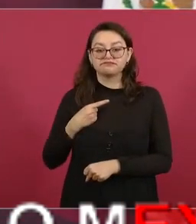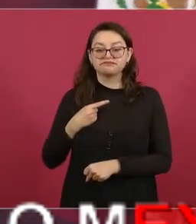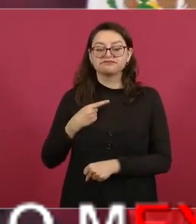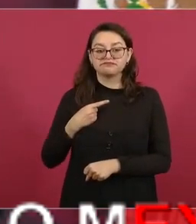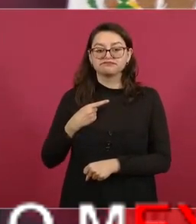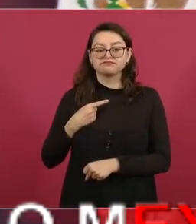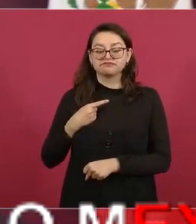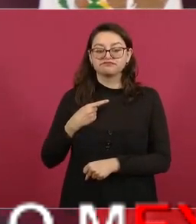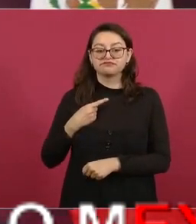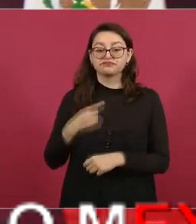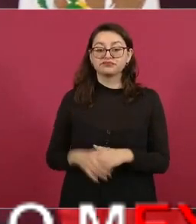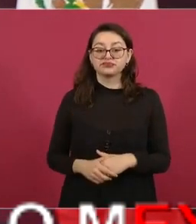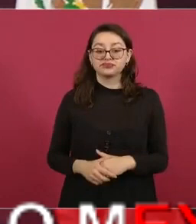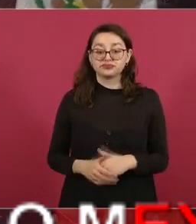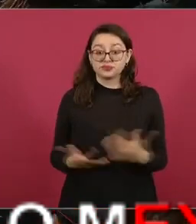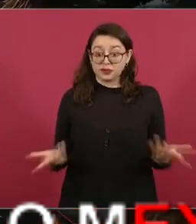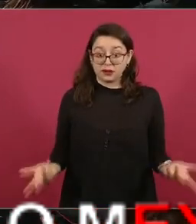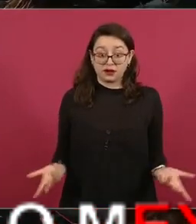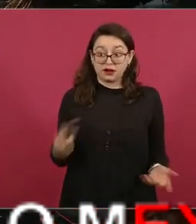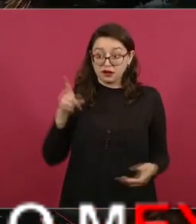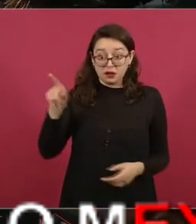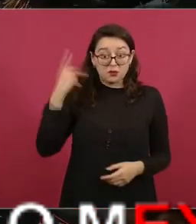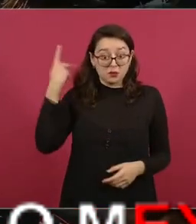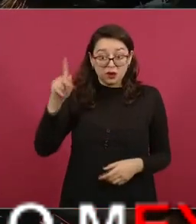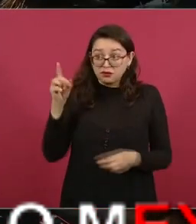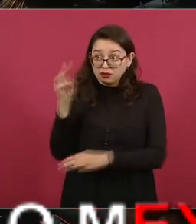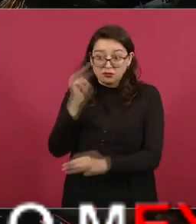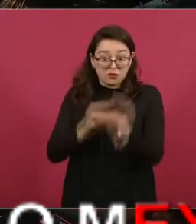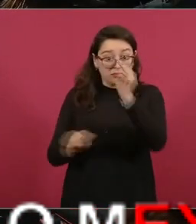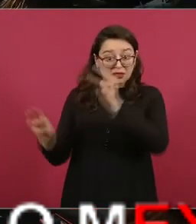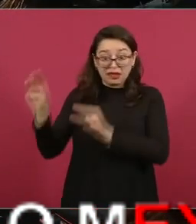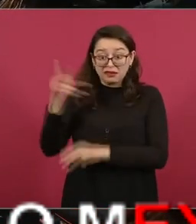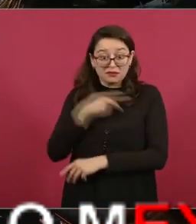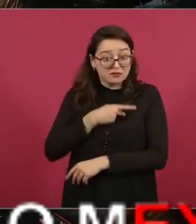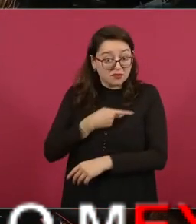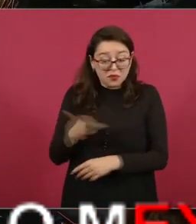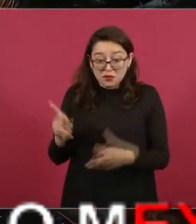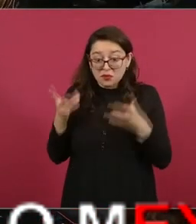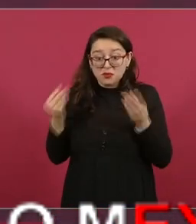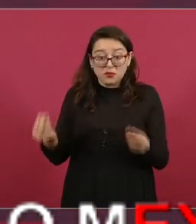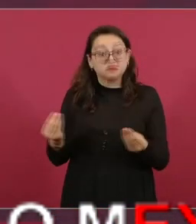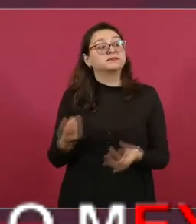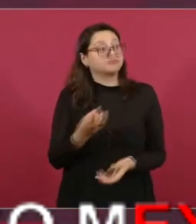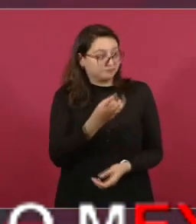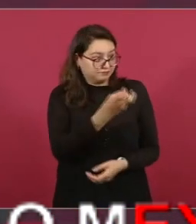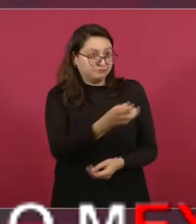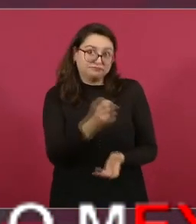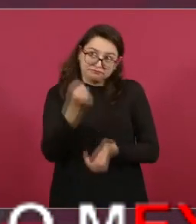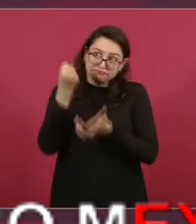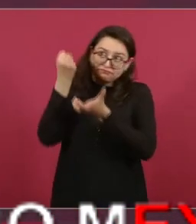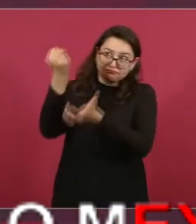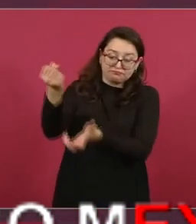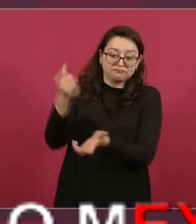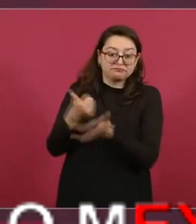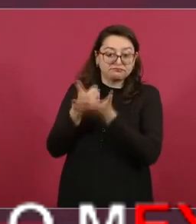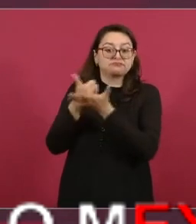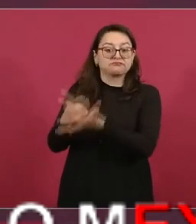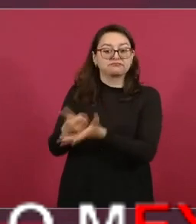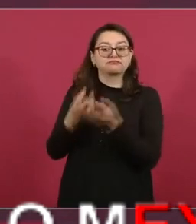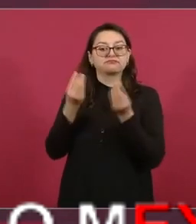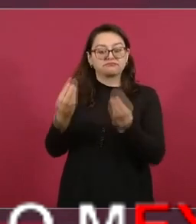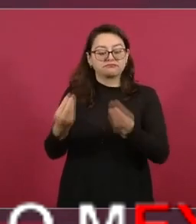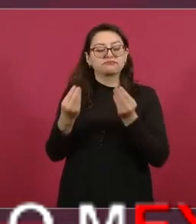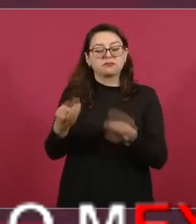para las sierras de Puebla que tienen muchas carencias ayuda muchísimo a